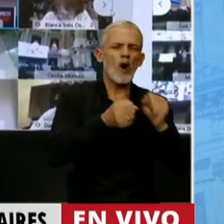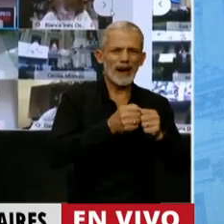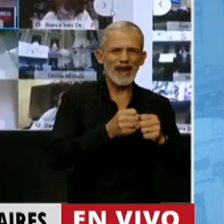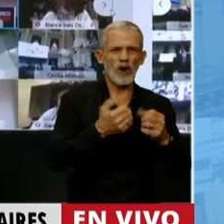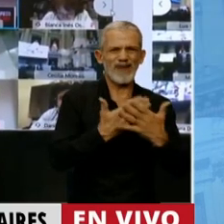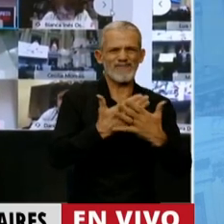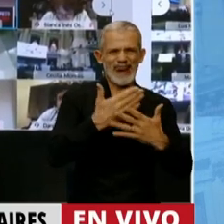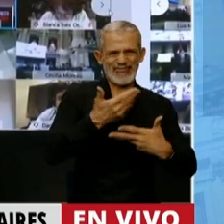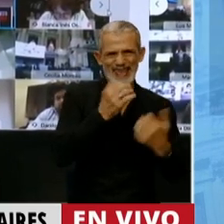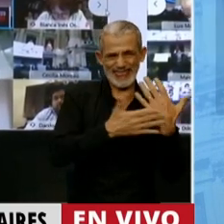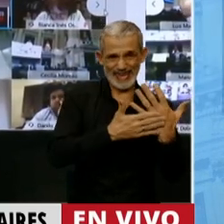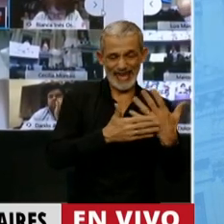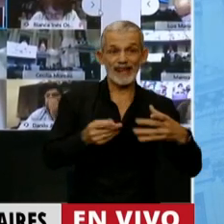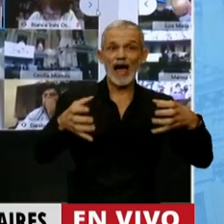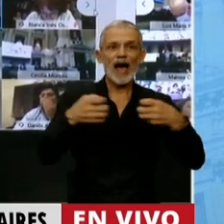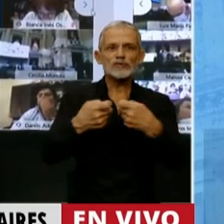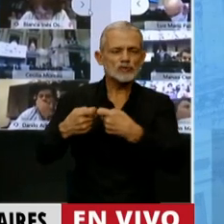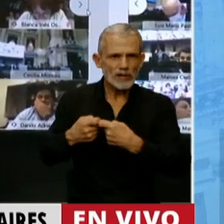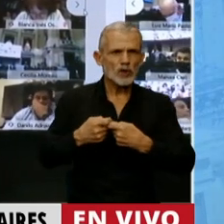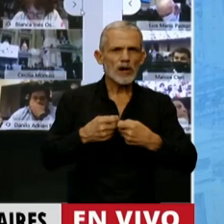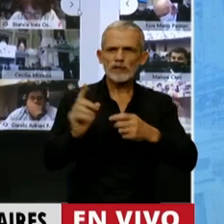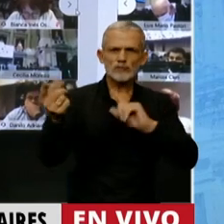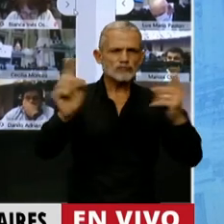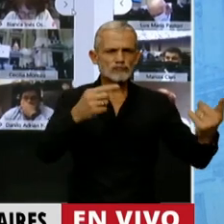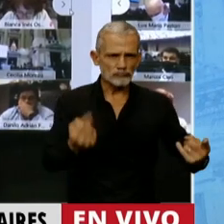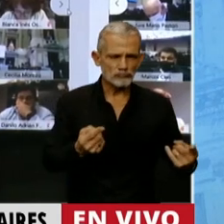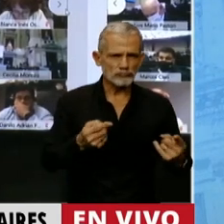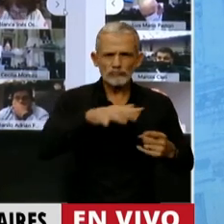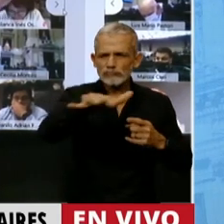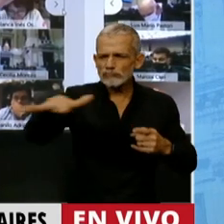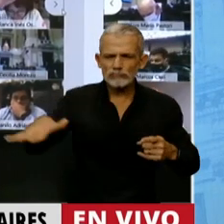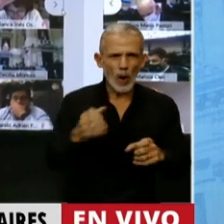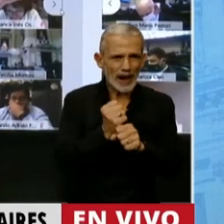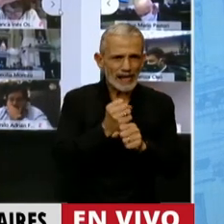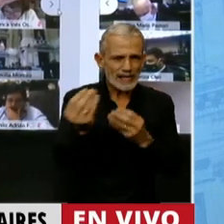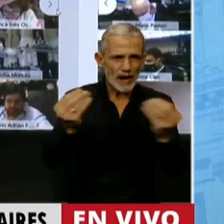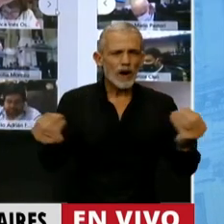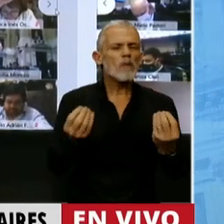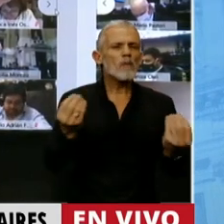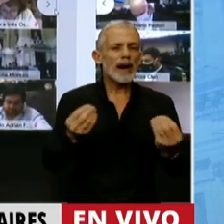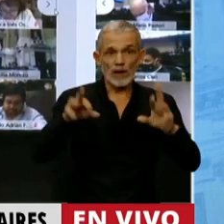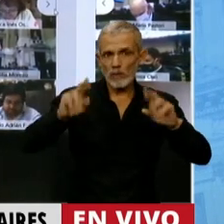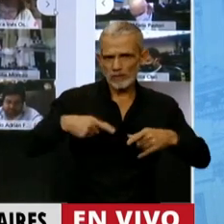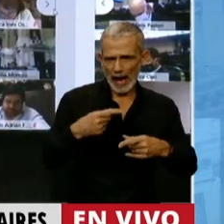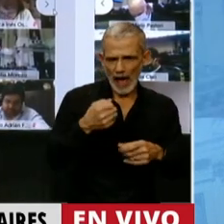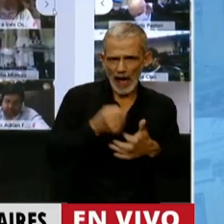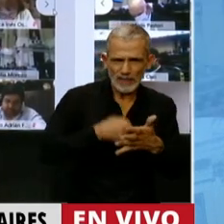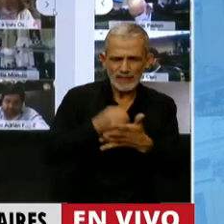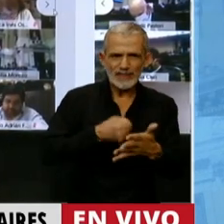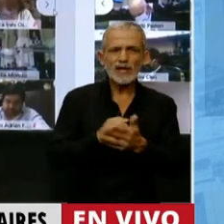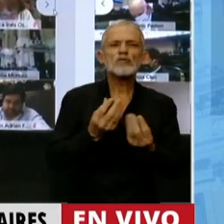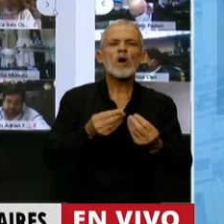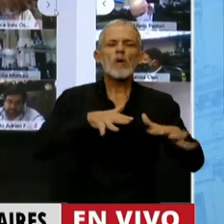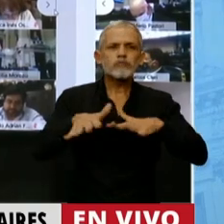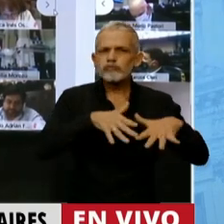organización independiente en cada lugar de trabajo a poner en pie un plan de lucha y un proceso